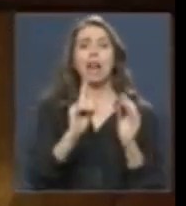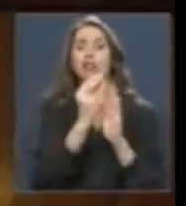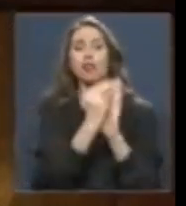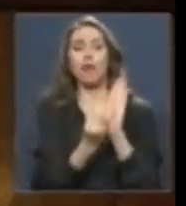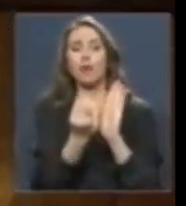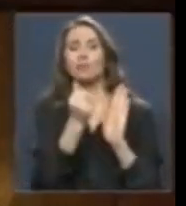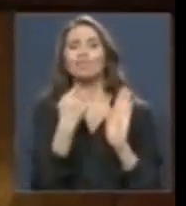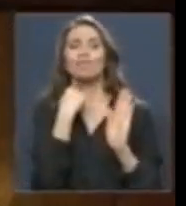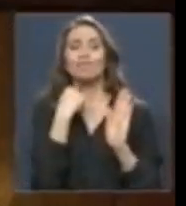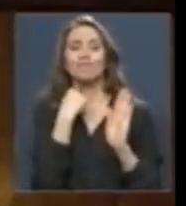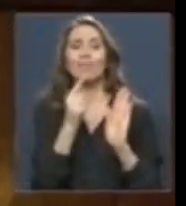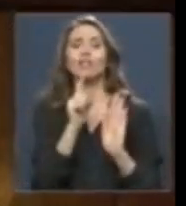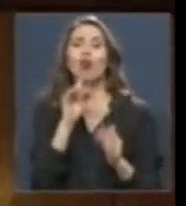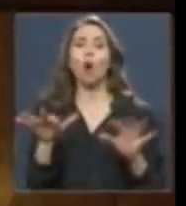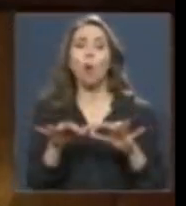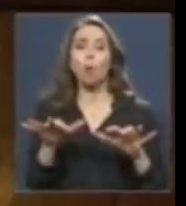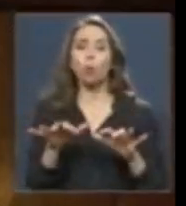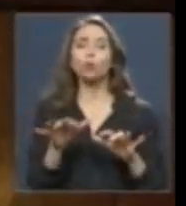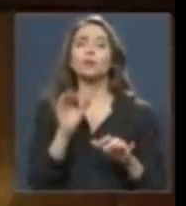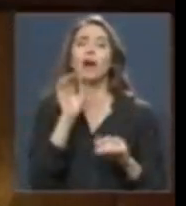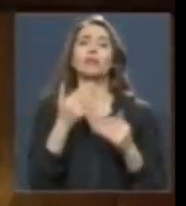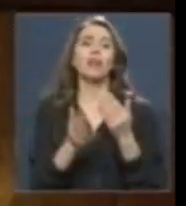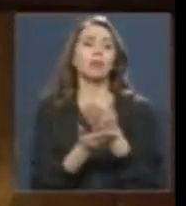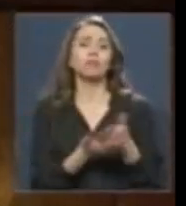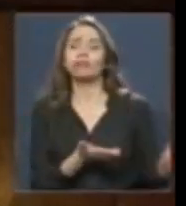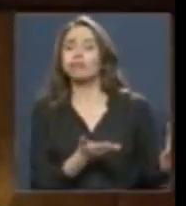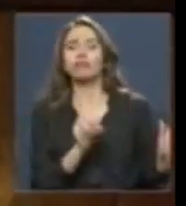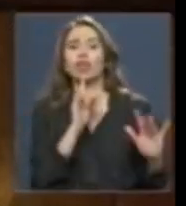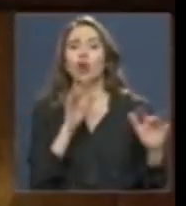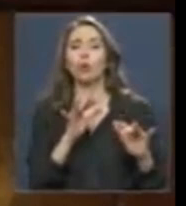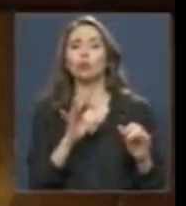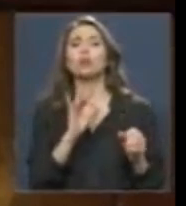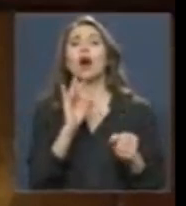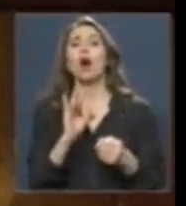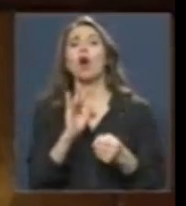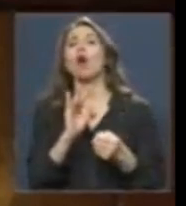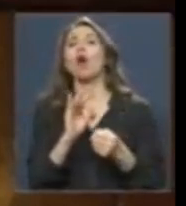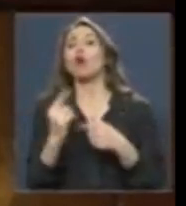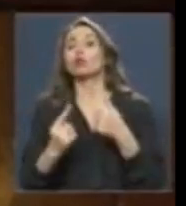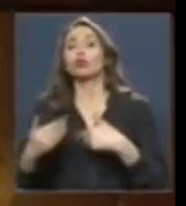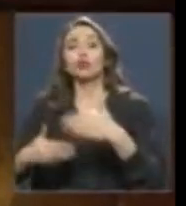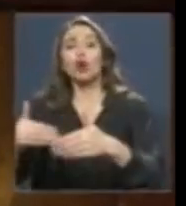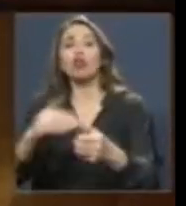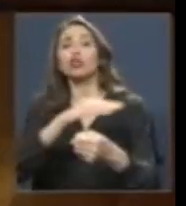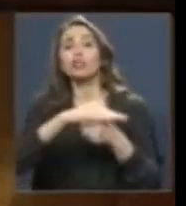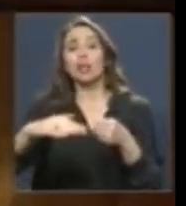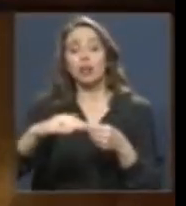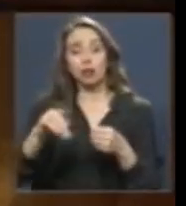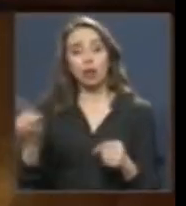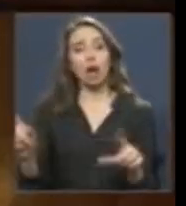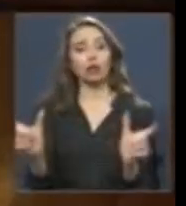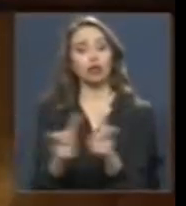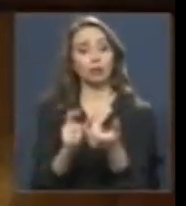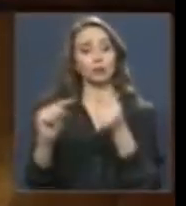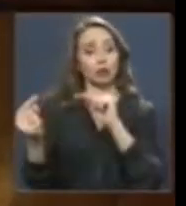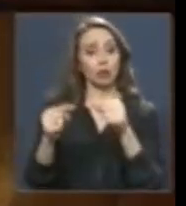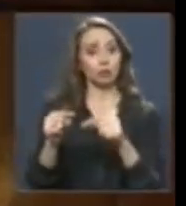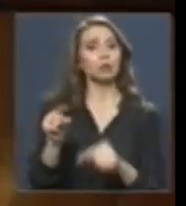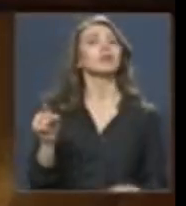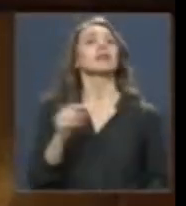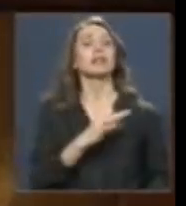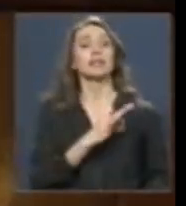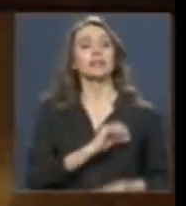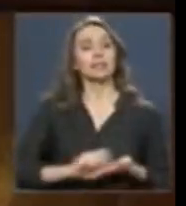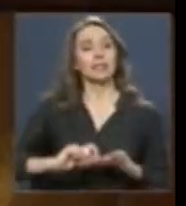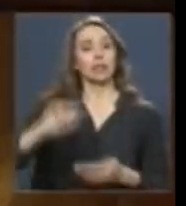que han caído en desuso o soletas o tácitamente derogadas. Durante su debate, la Comisión escuchó al ministro secretario general